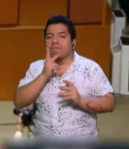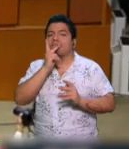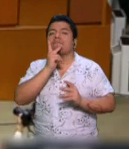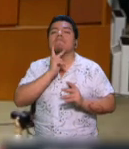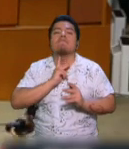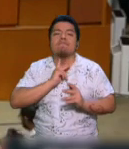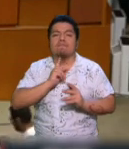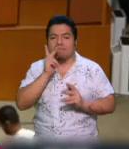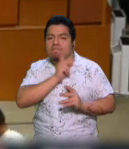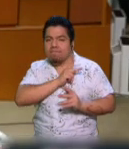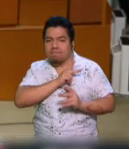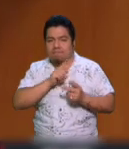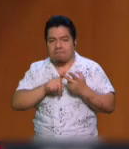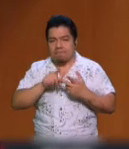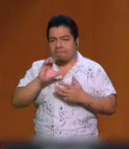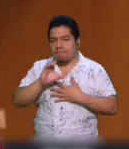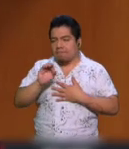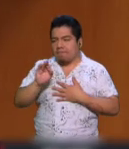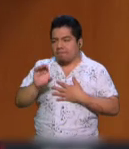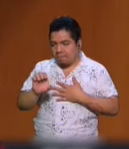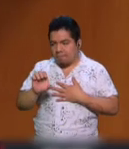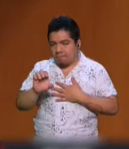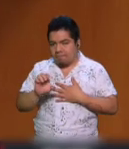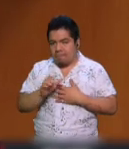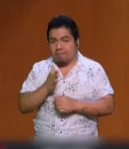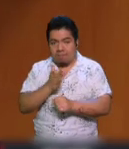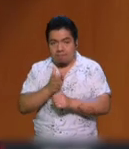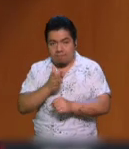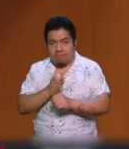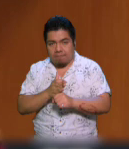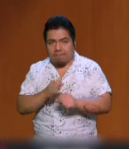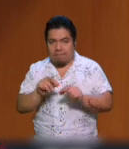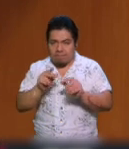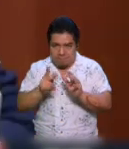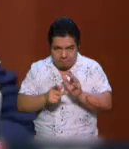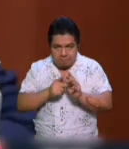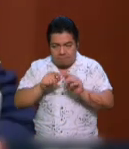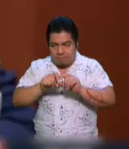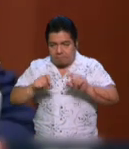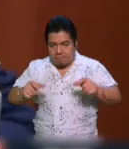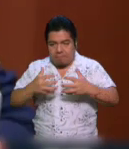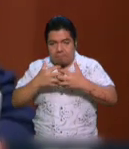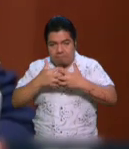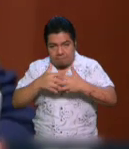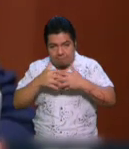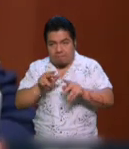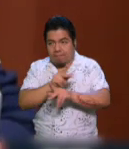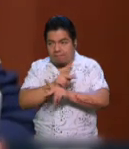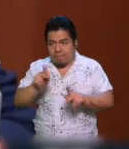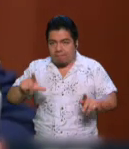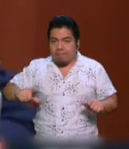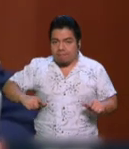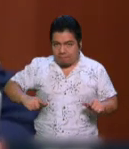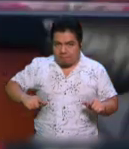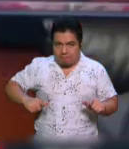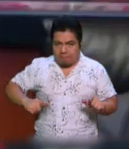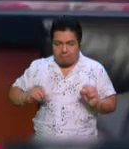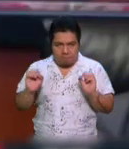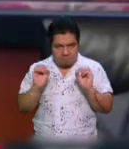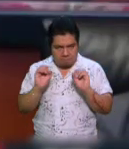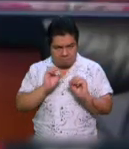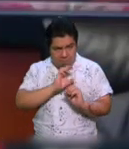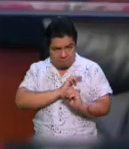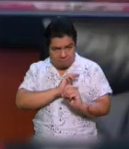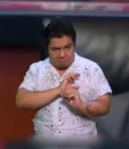Mexicanos y de la Comisión Federal de Electricidad y que ahora sean consideradas de nueva cuenta empresas públicas del Estado sin la obligación de generar